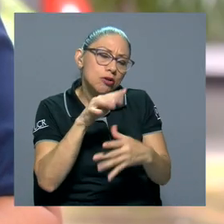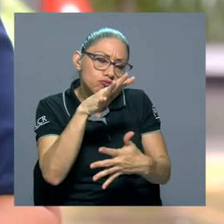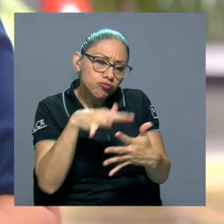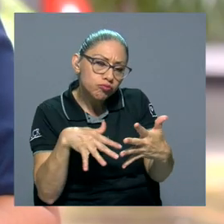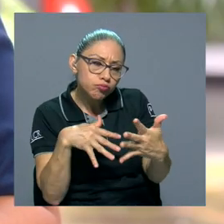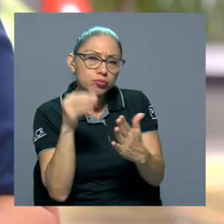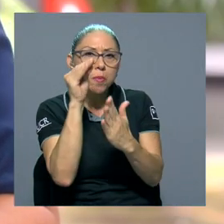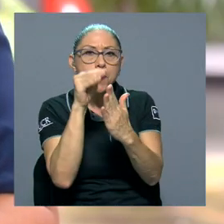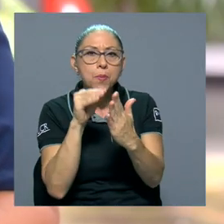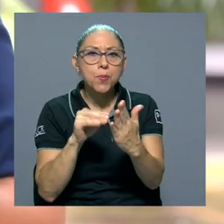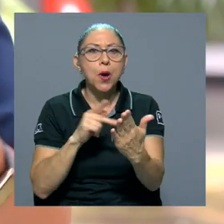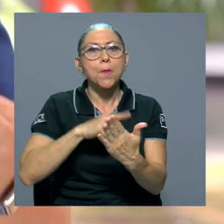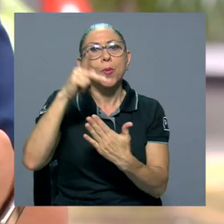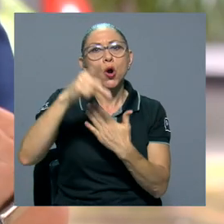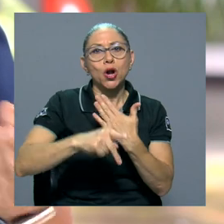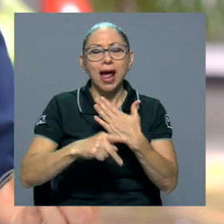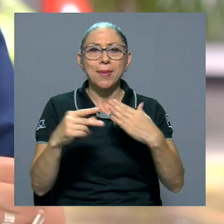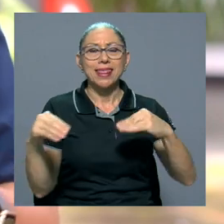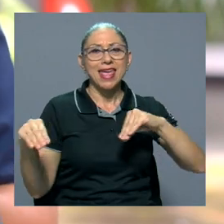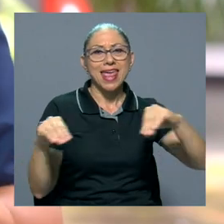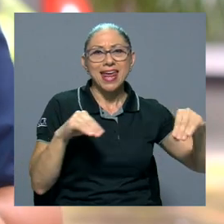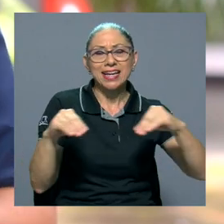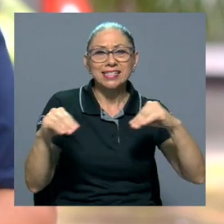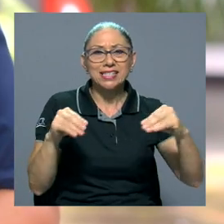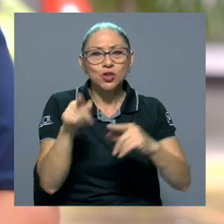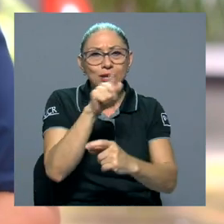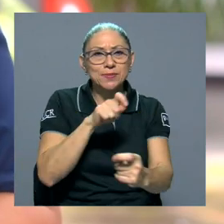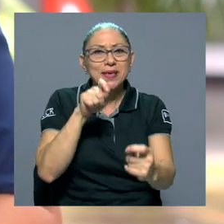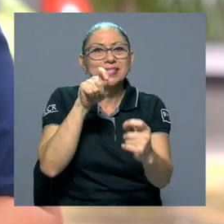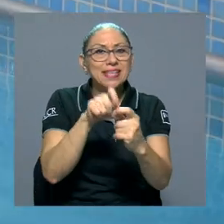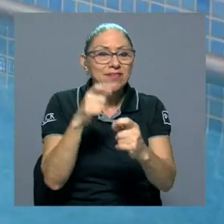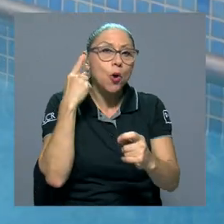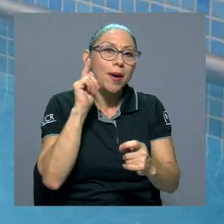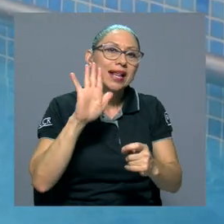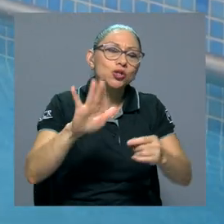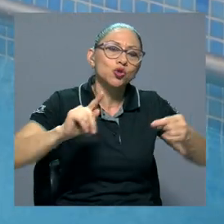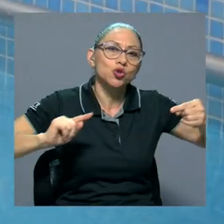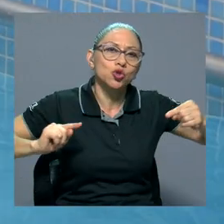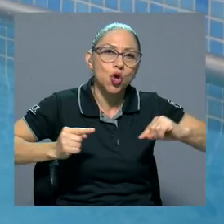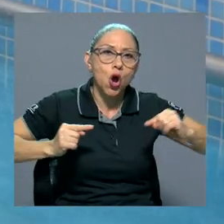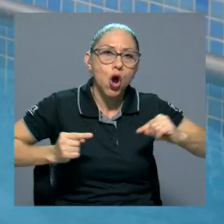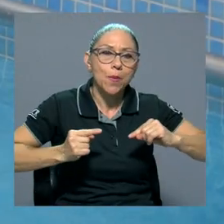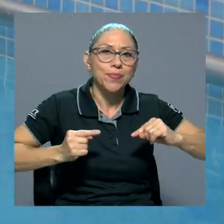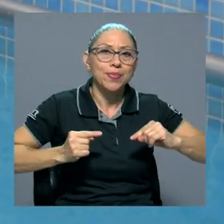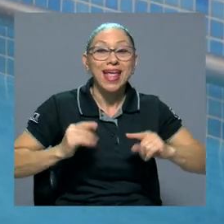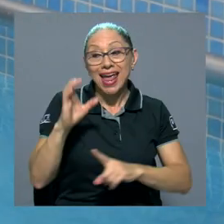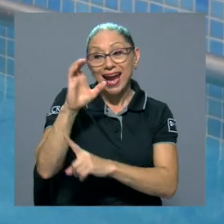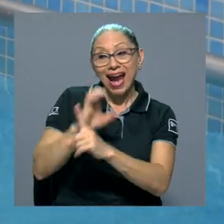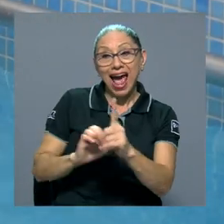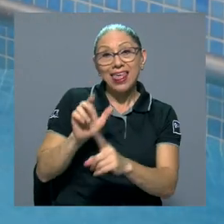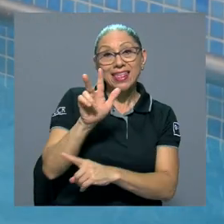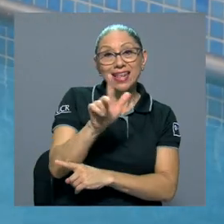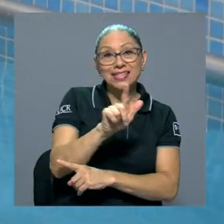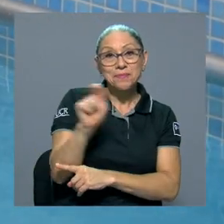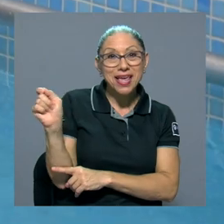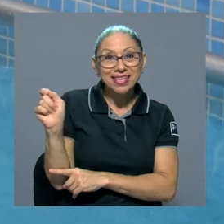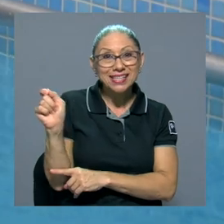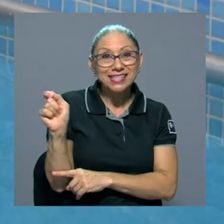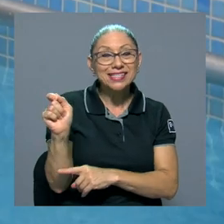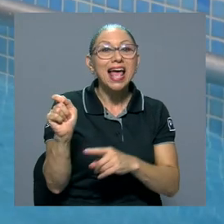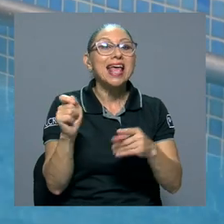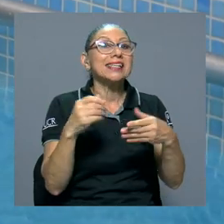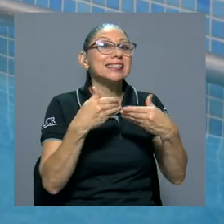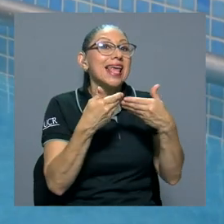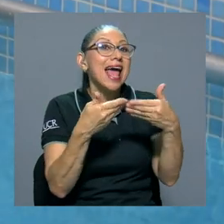ejercicio específico para cada una de las lesiones que ellos presentan. Cada tres meses se habilitan